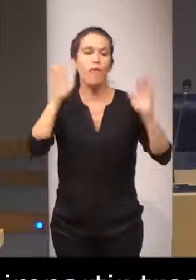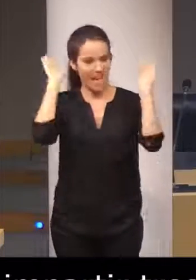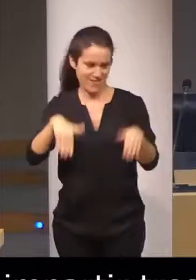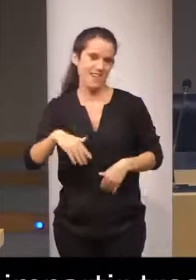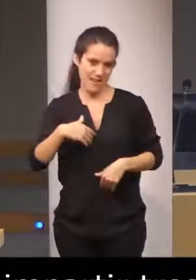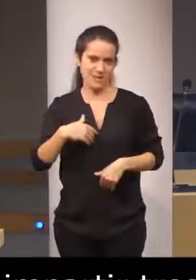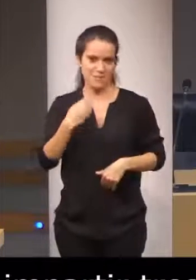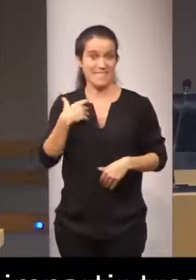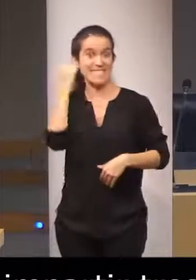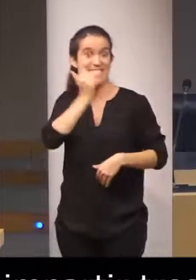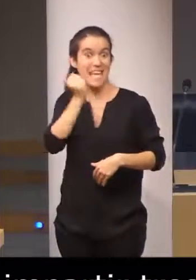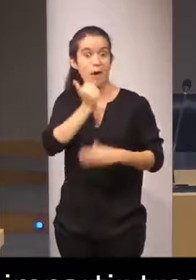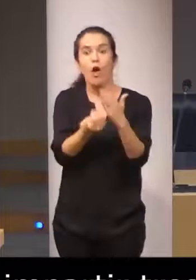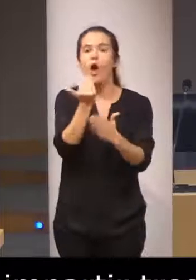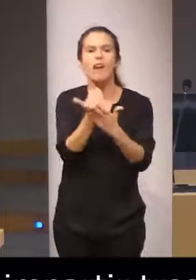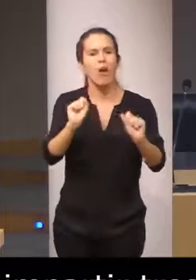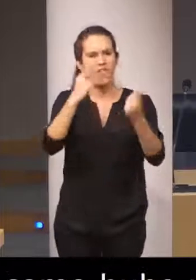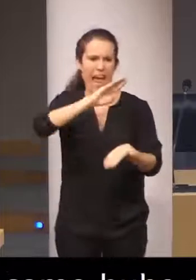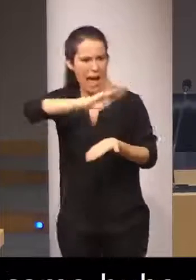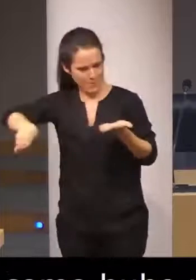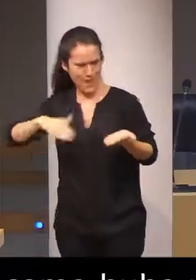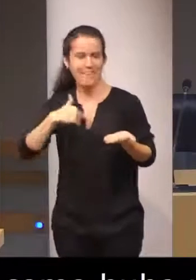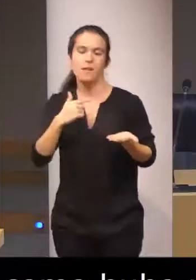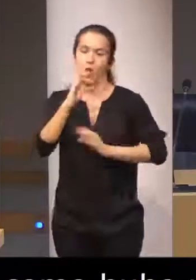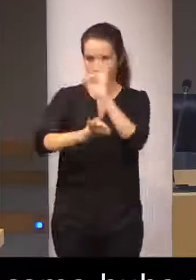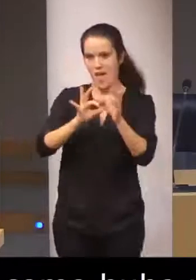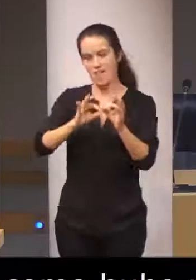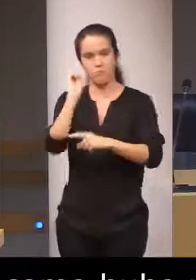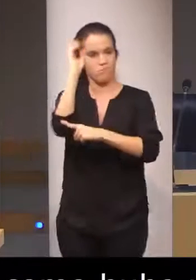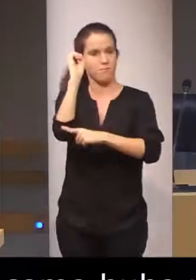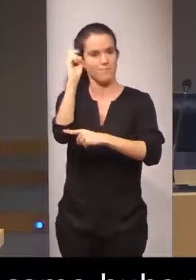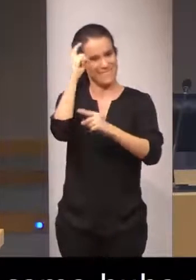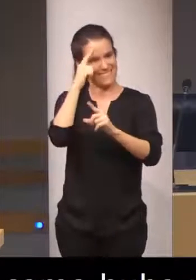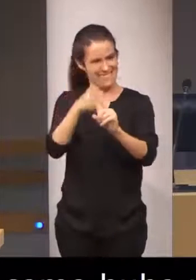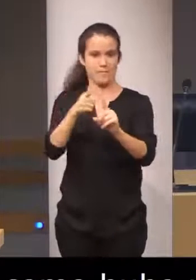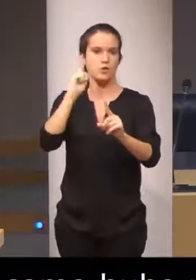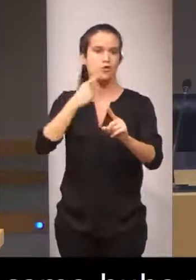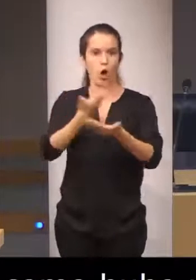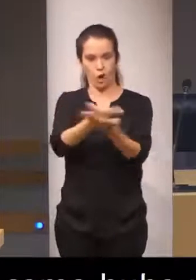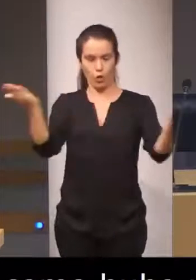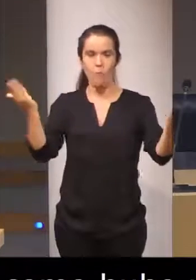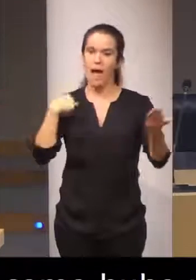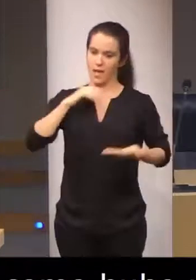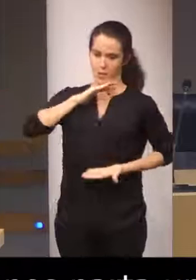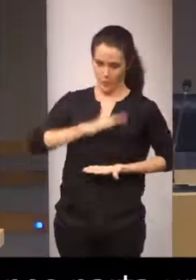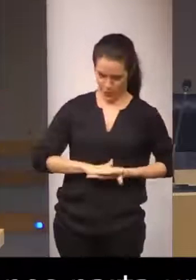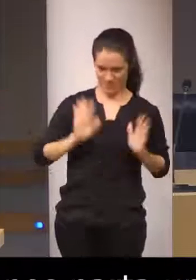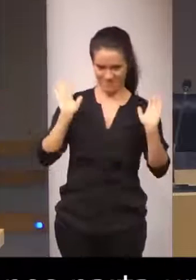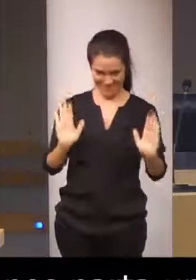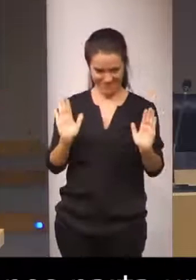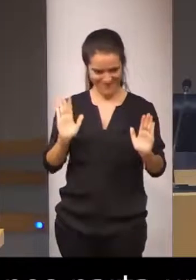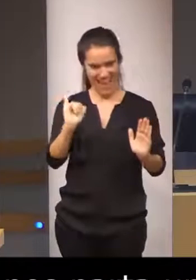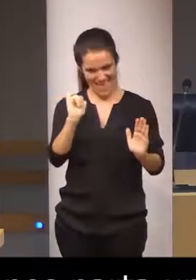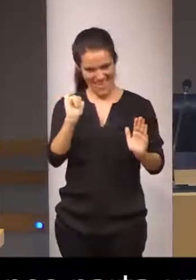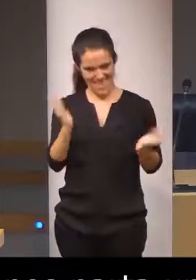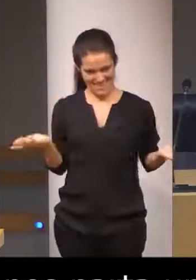sábado fuera ya de la jornada oficial una conferencia para los sordos para que se tranquilizaran un poco porque